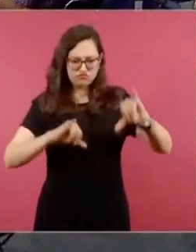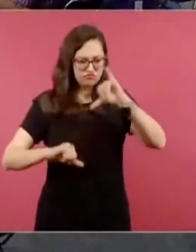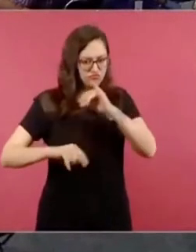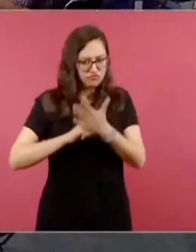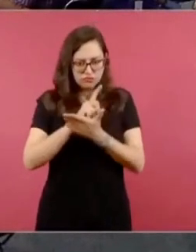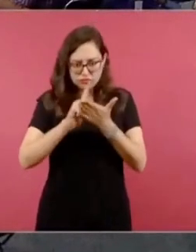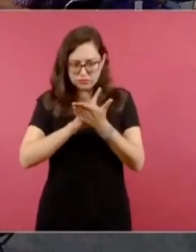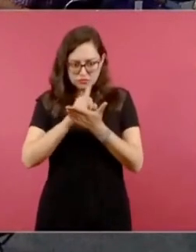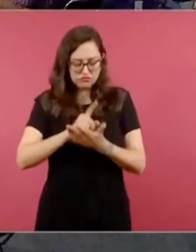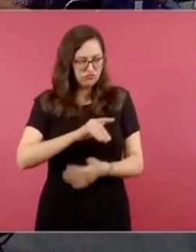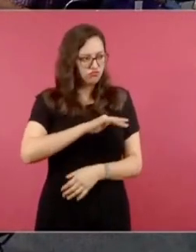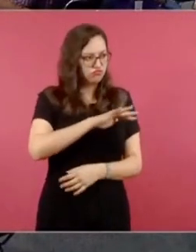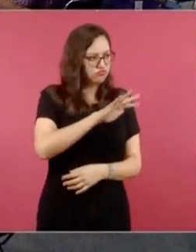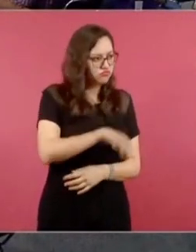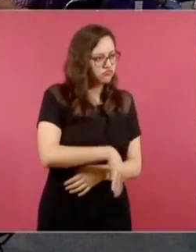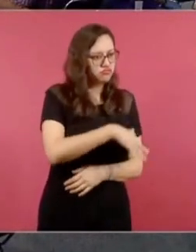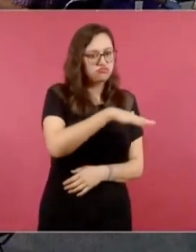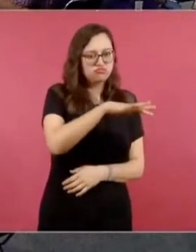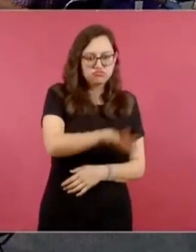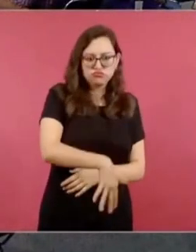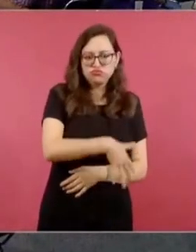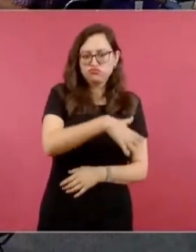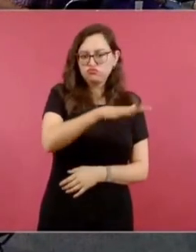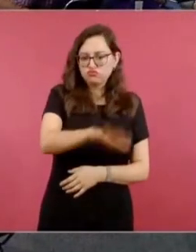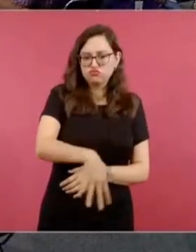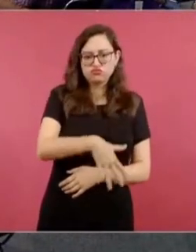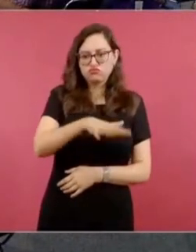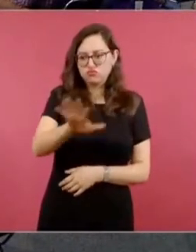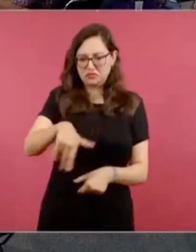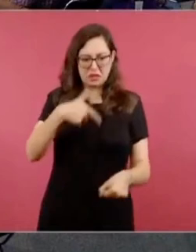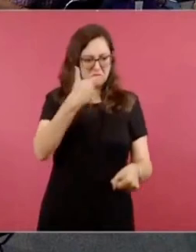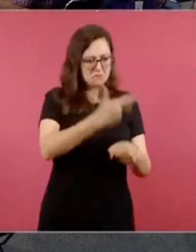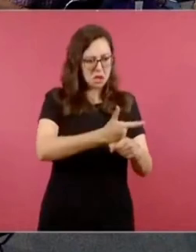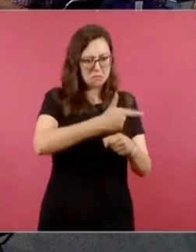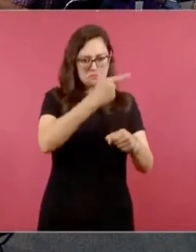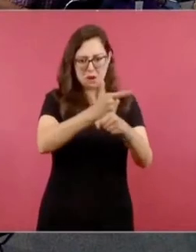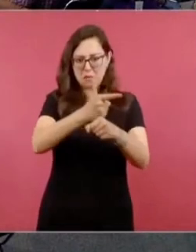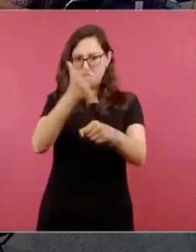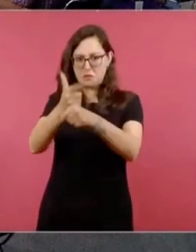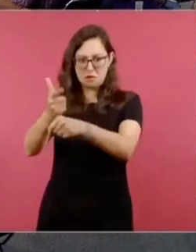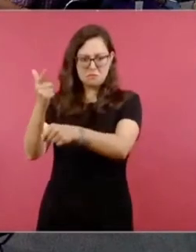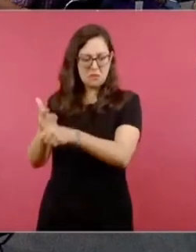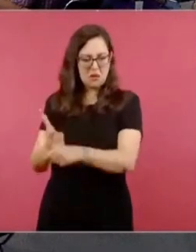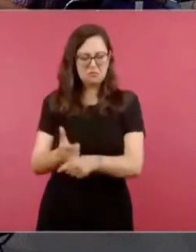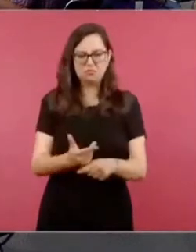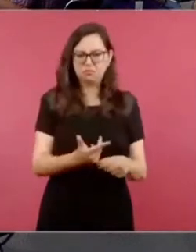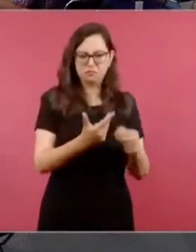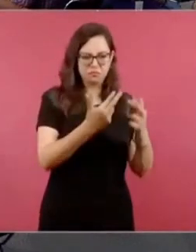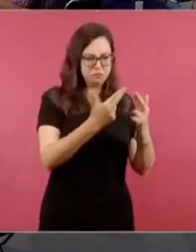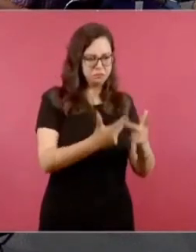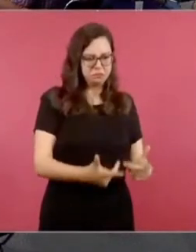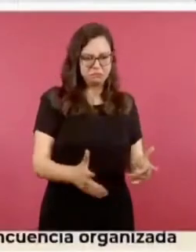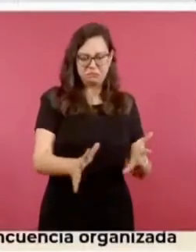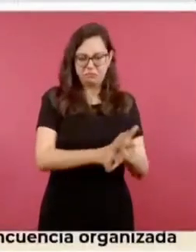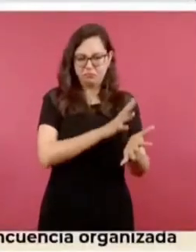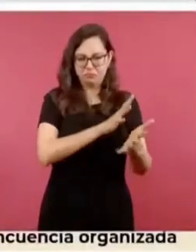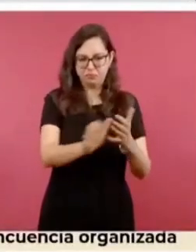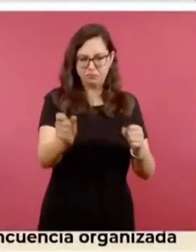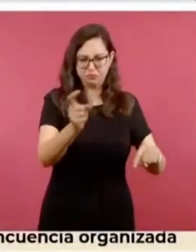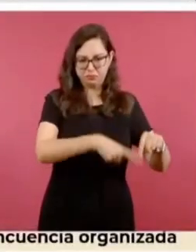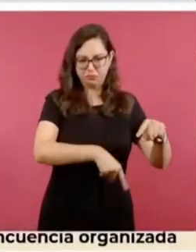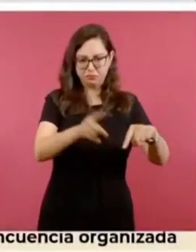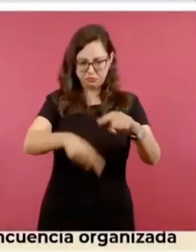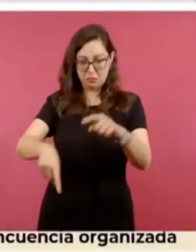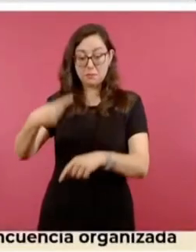laboratorios. ¿De metanfetamina? Sí,